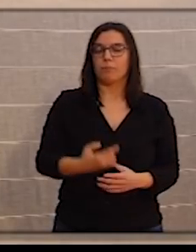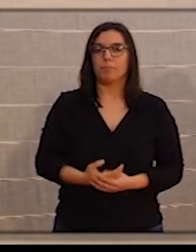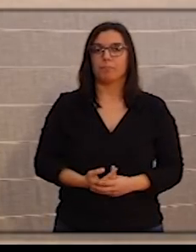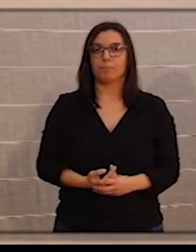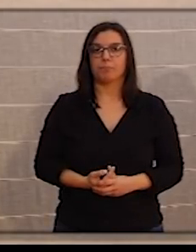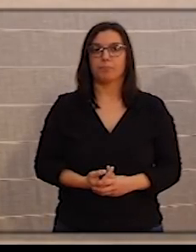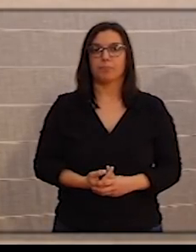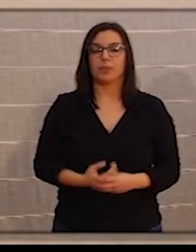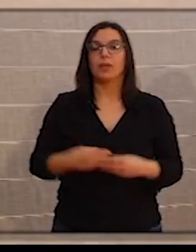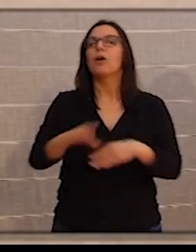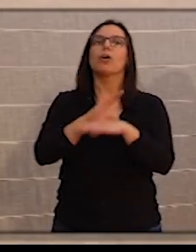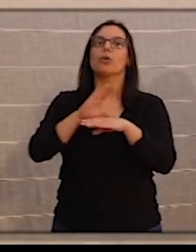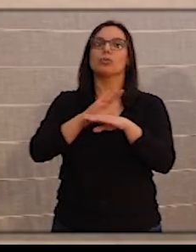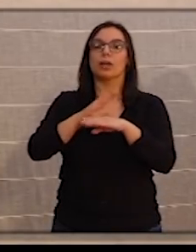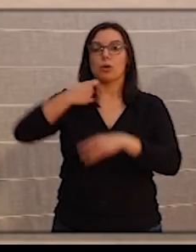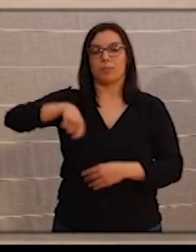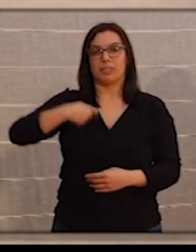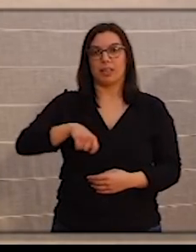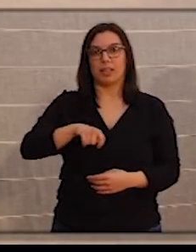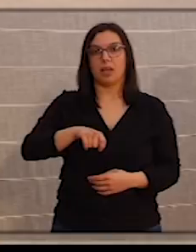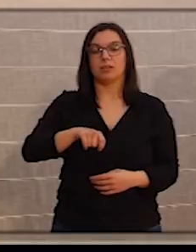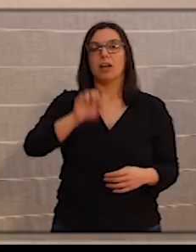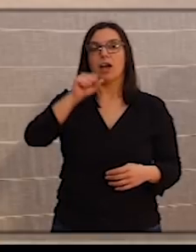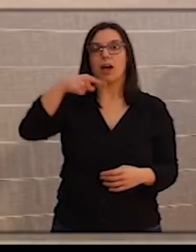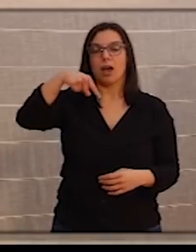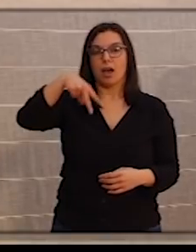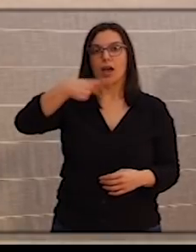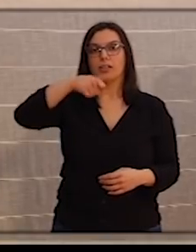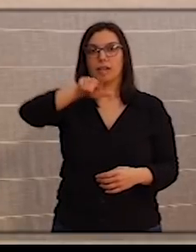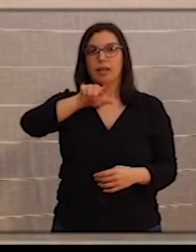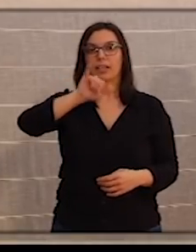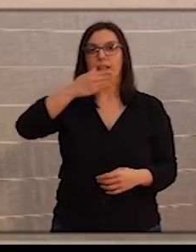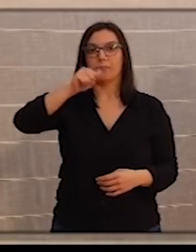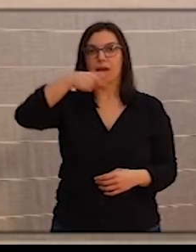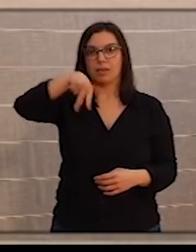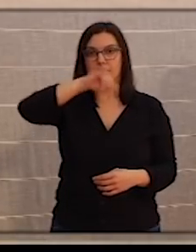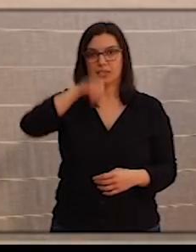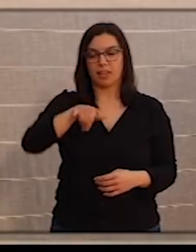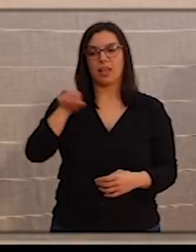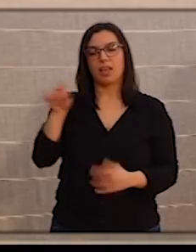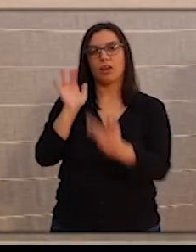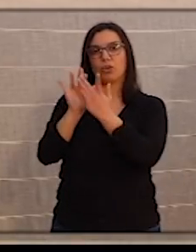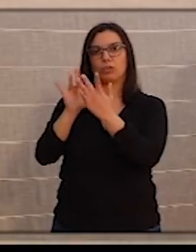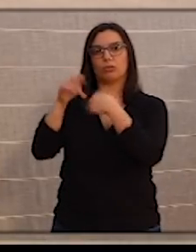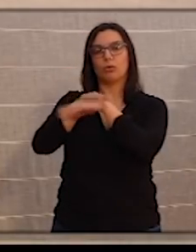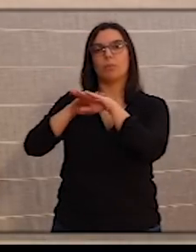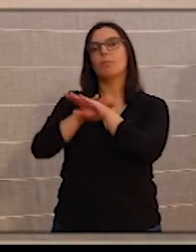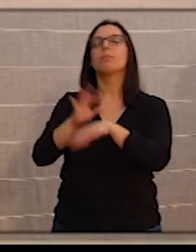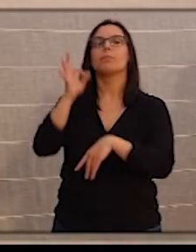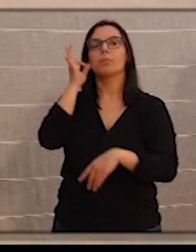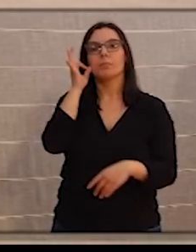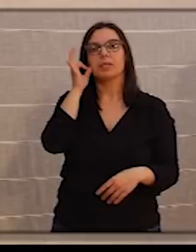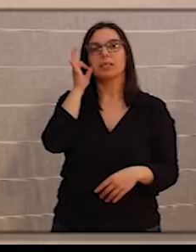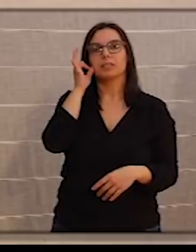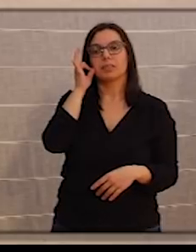el consejero de Presidencia, Ángel Ibáñez, estuvo en contacto con la ministra, él y